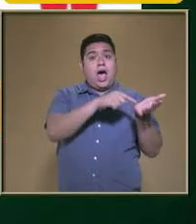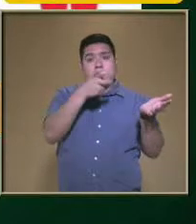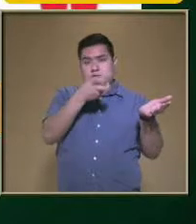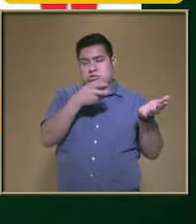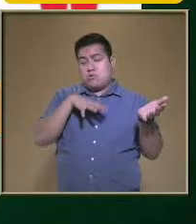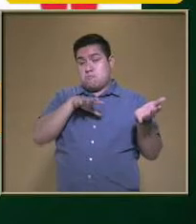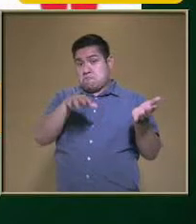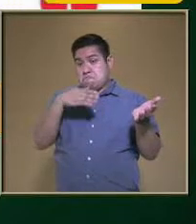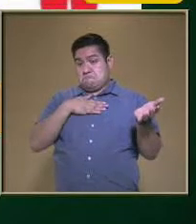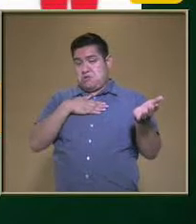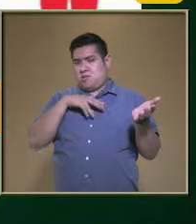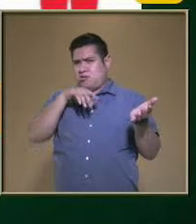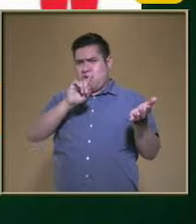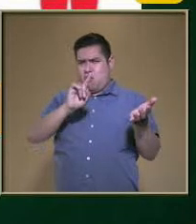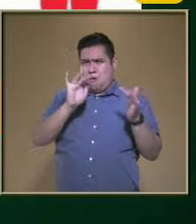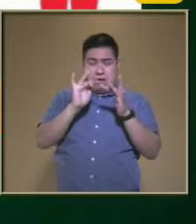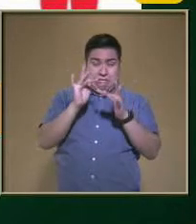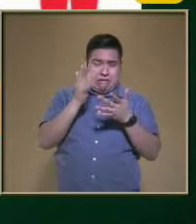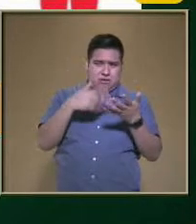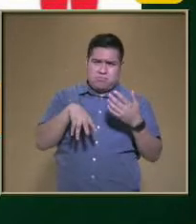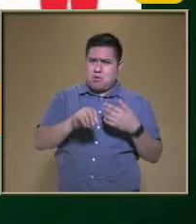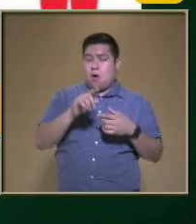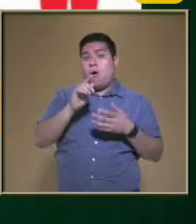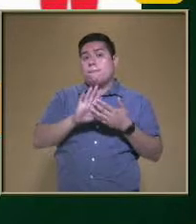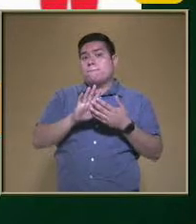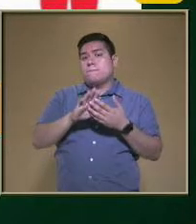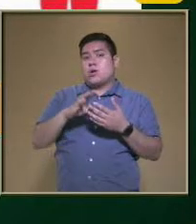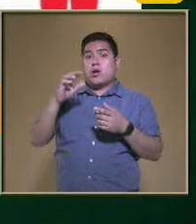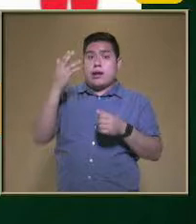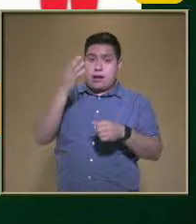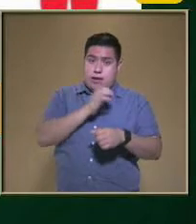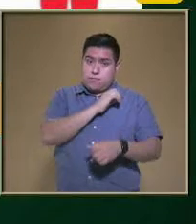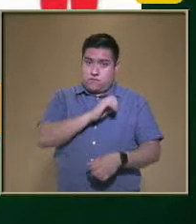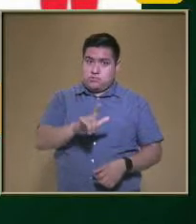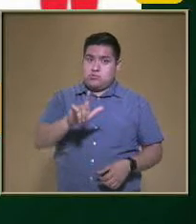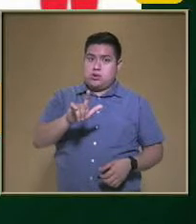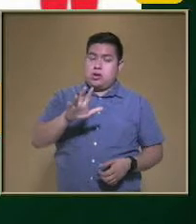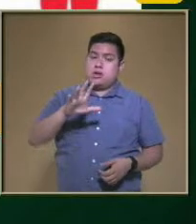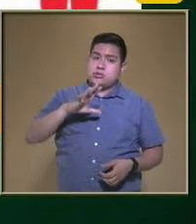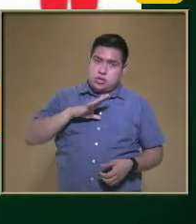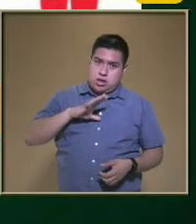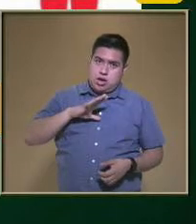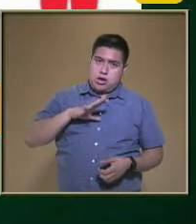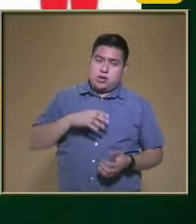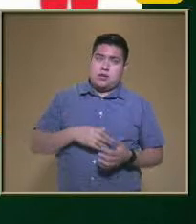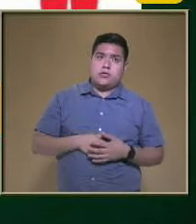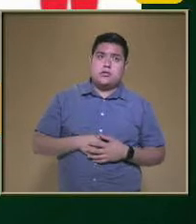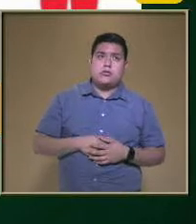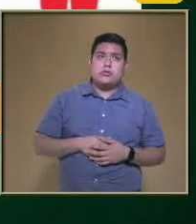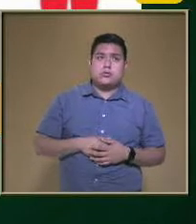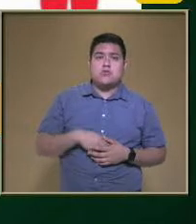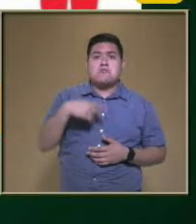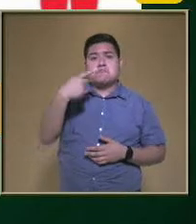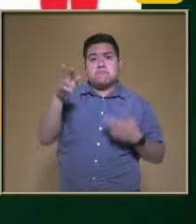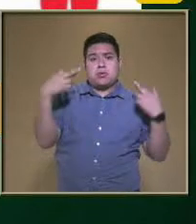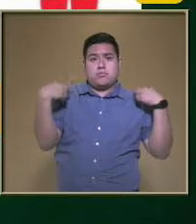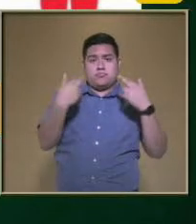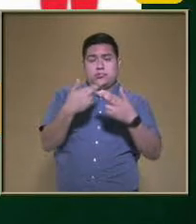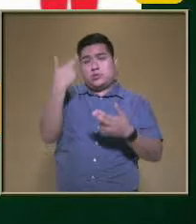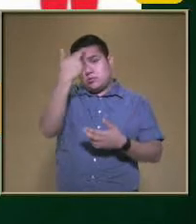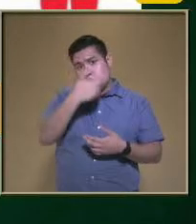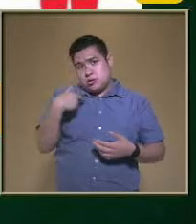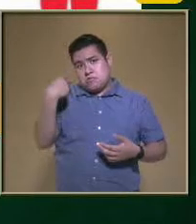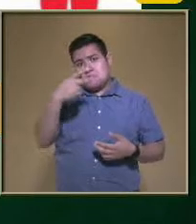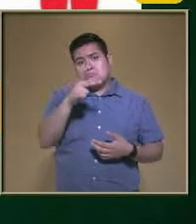O en En el internet Podemos consultar Recuerden que también existe Aparte de Revisarlo esto en clase Con su maestro Con sus